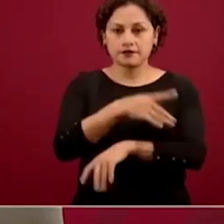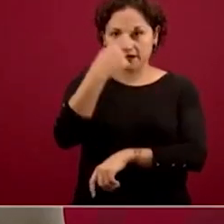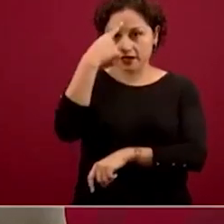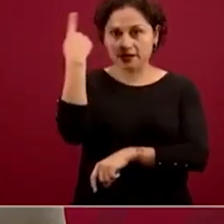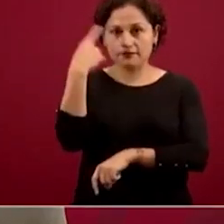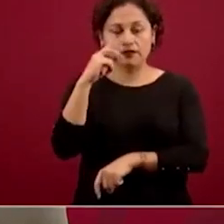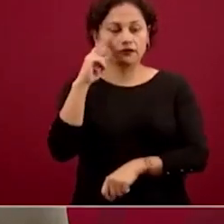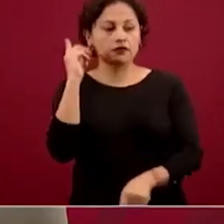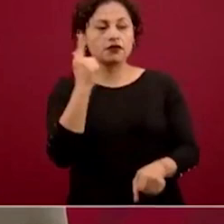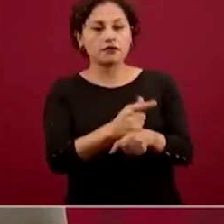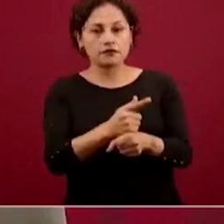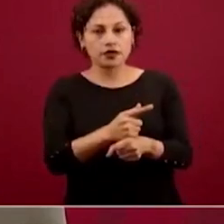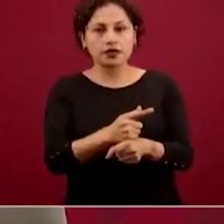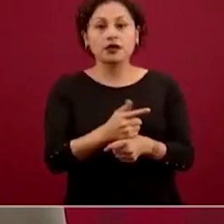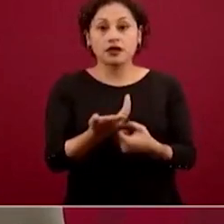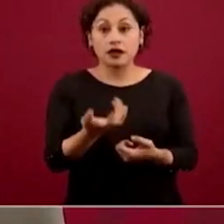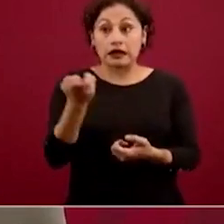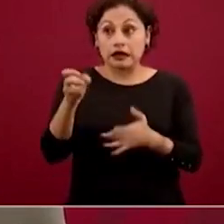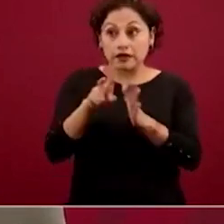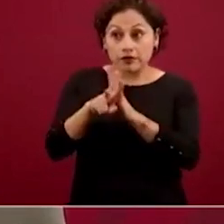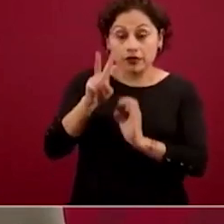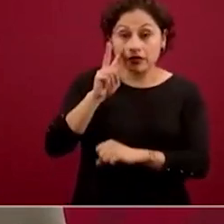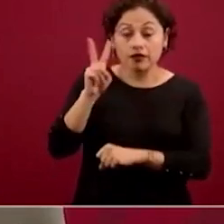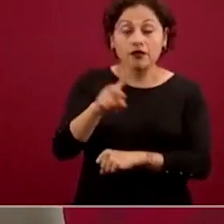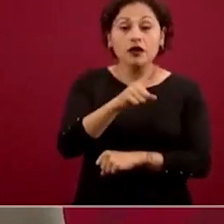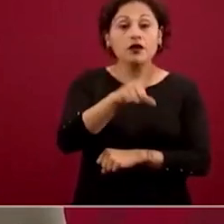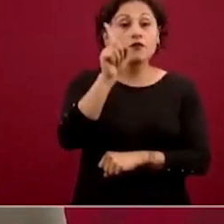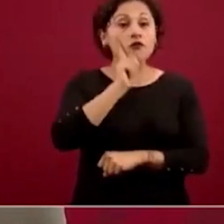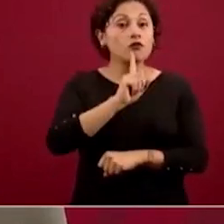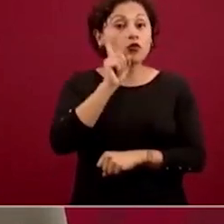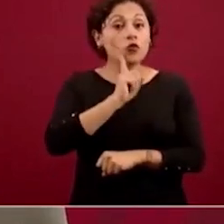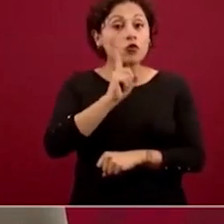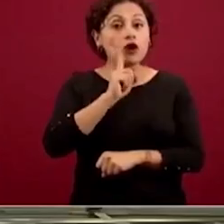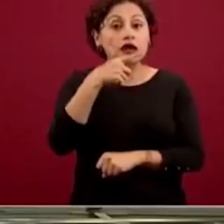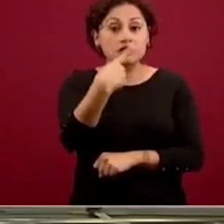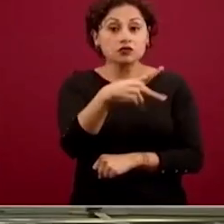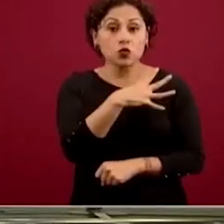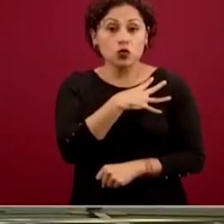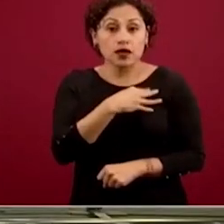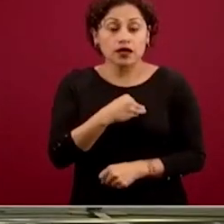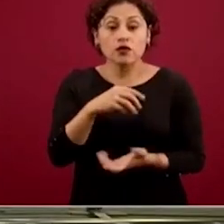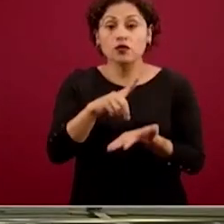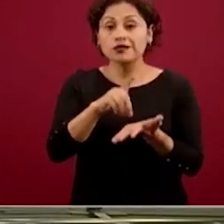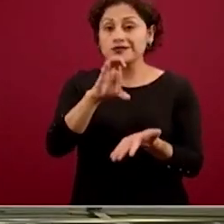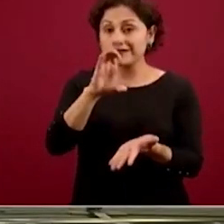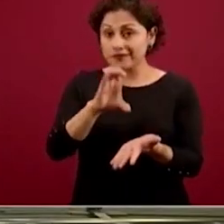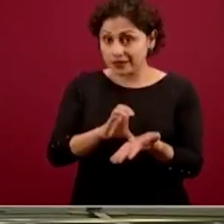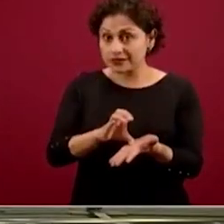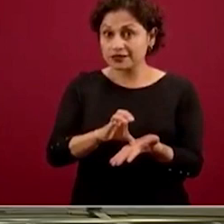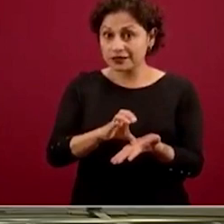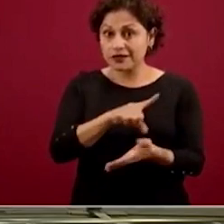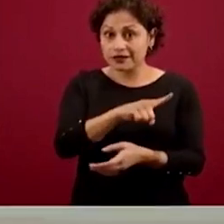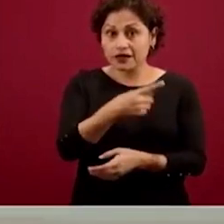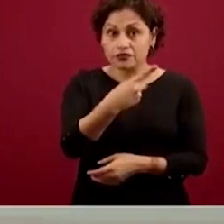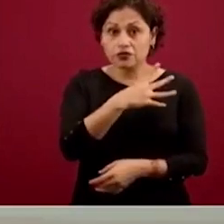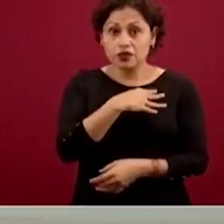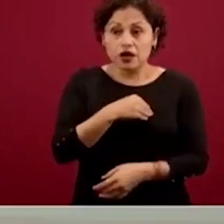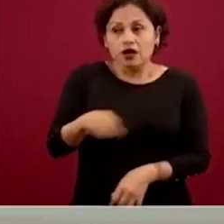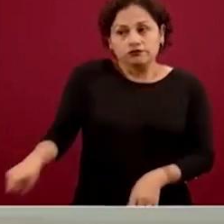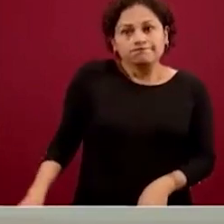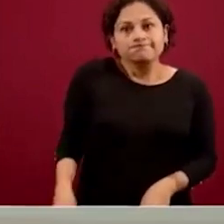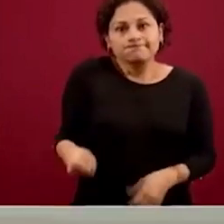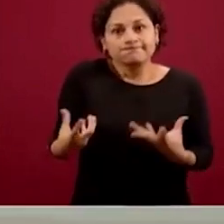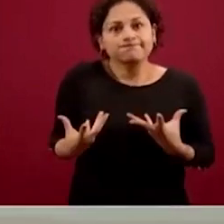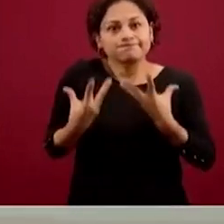una mujer, que tenía la necesidad de llevar a su hijo o hija con una discapacidad al supermercado para comprar víveres.